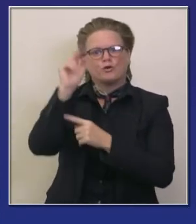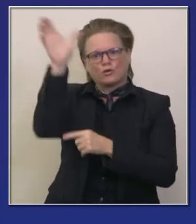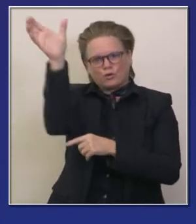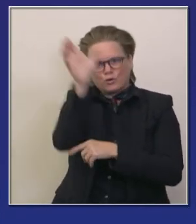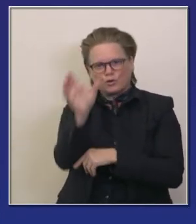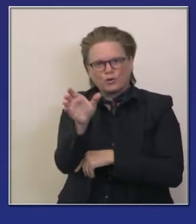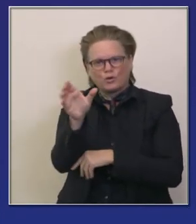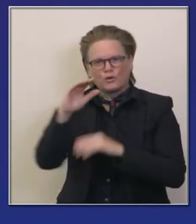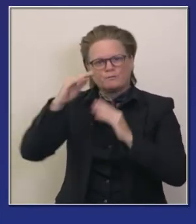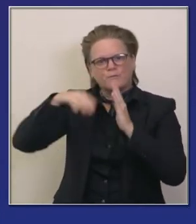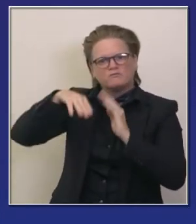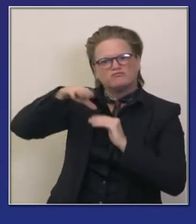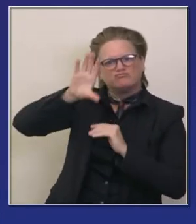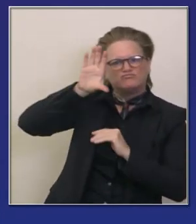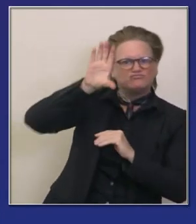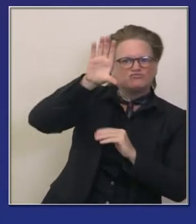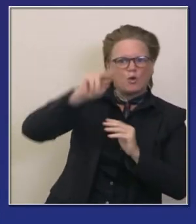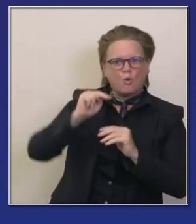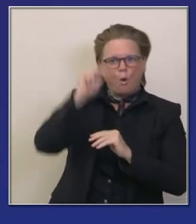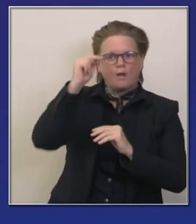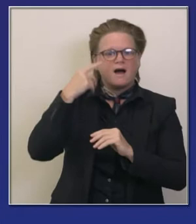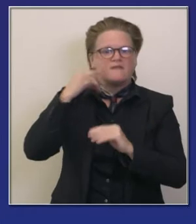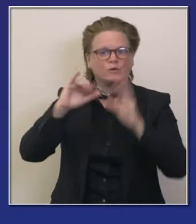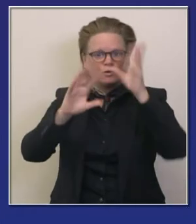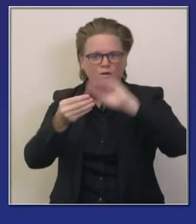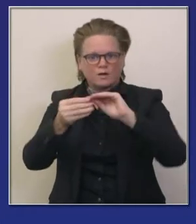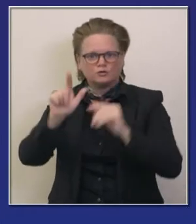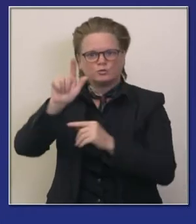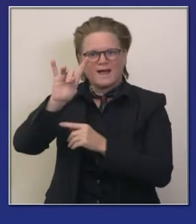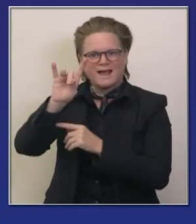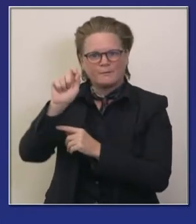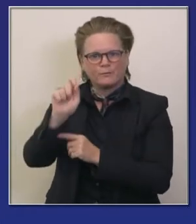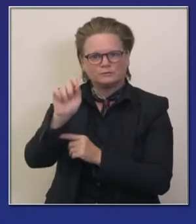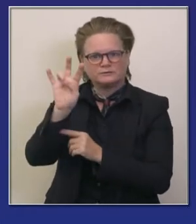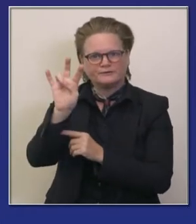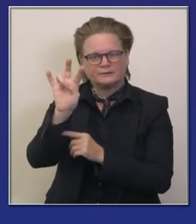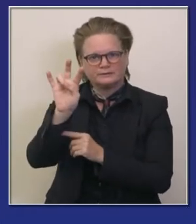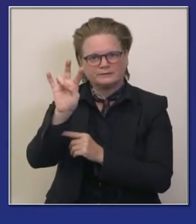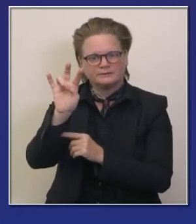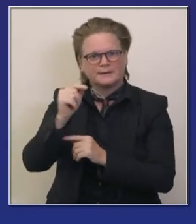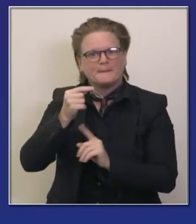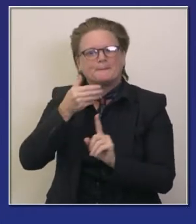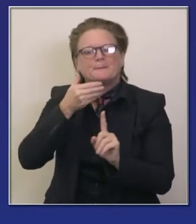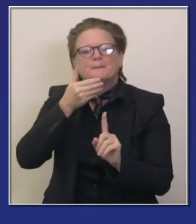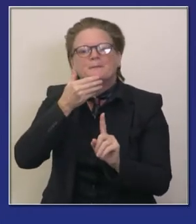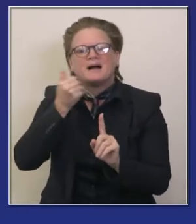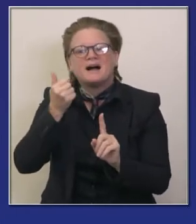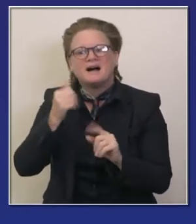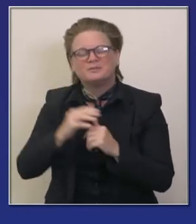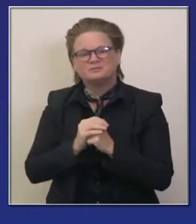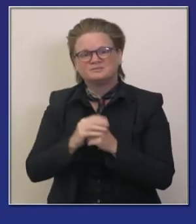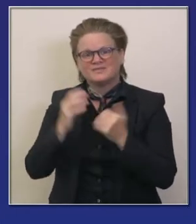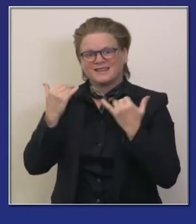y la propagación en la comunidad de kobe 19 28.2 pero en el valle de san joaquín a 6.3 por ciento